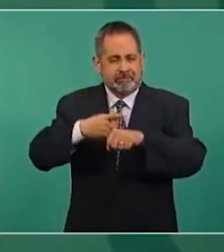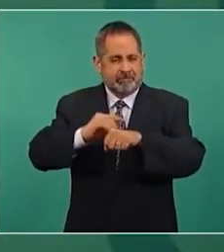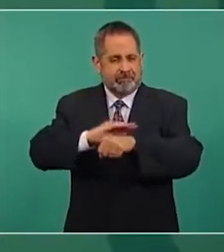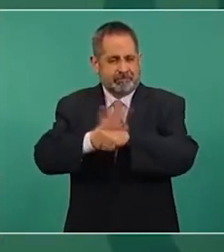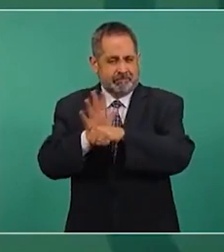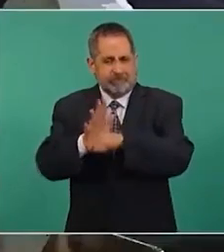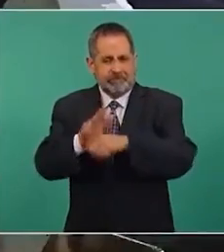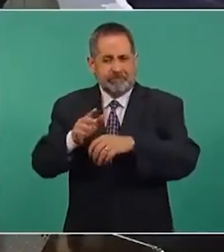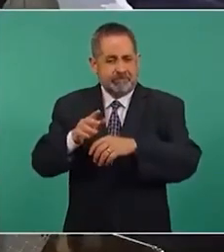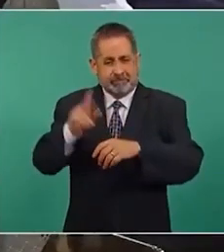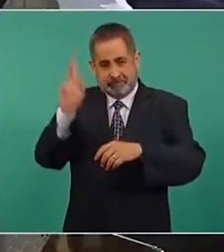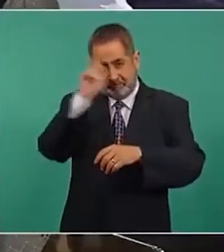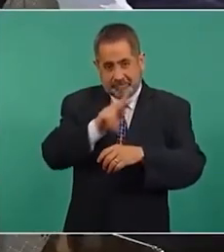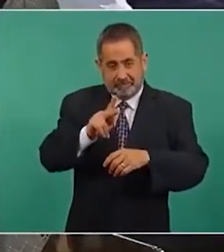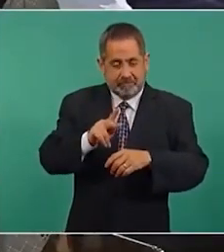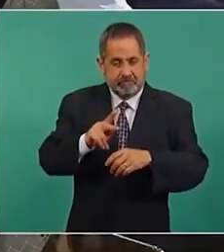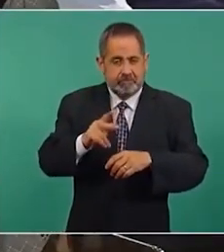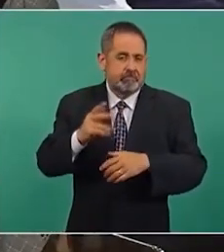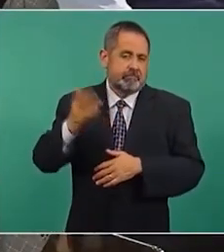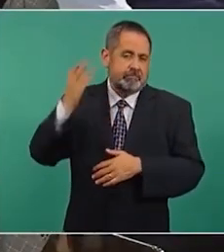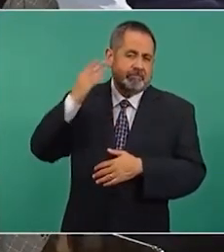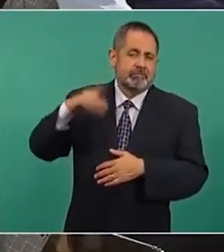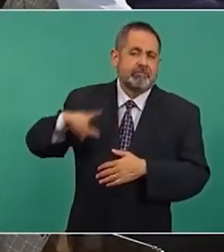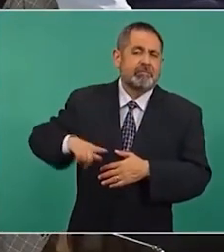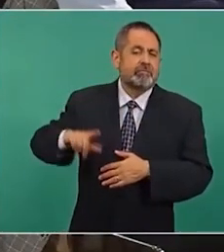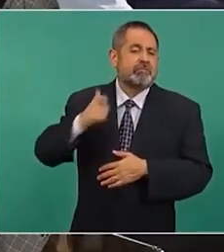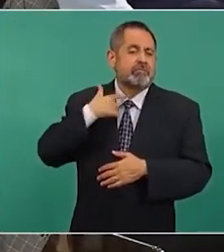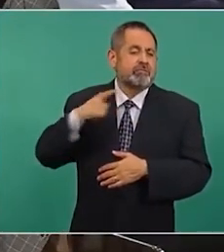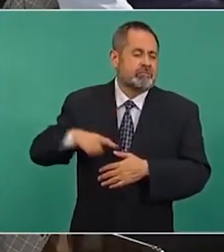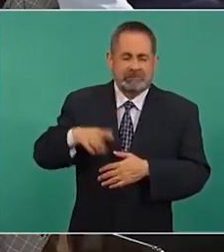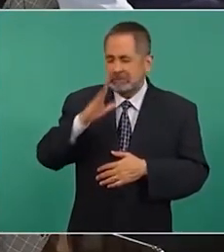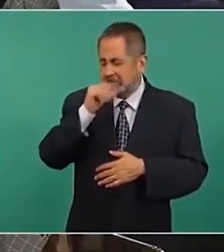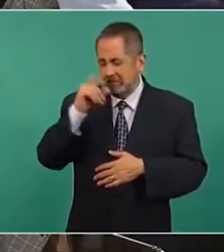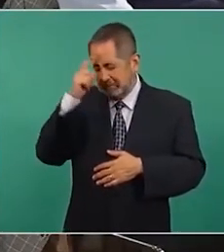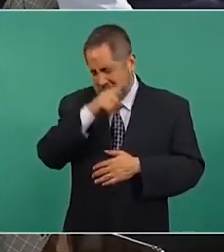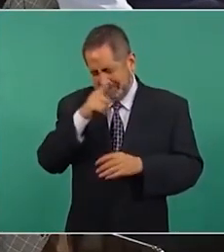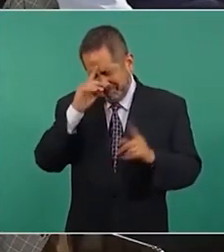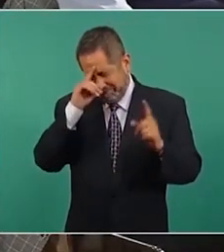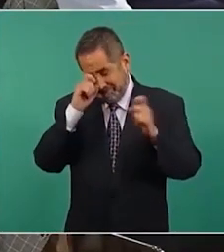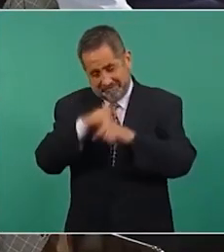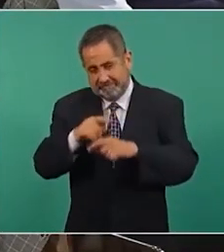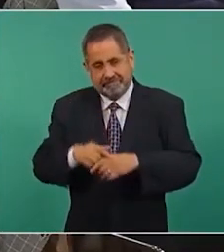hicimos hubiese costado muchísimo más